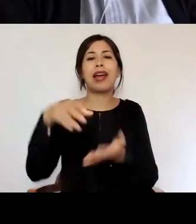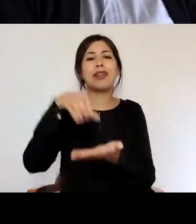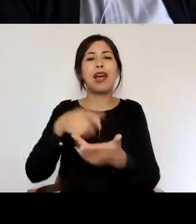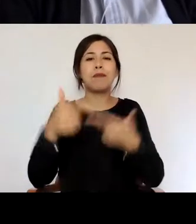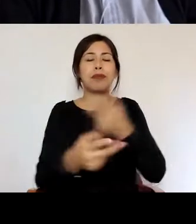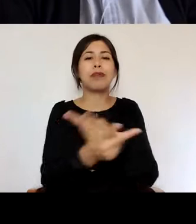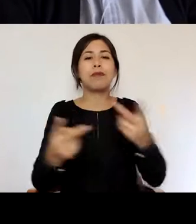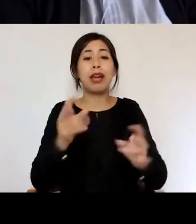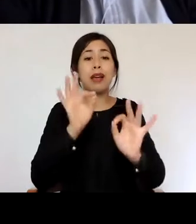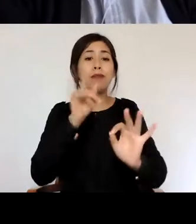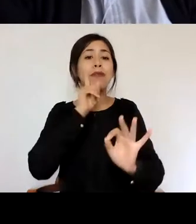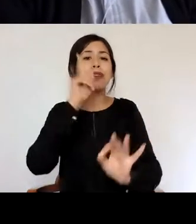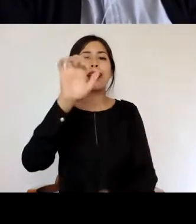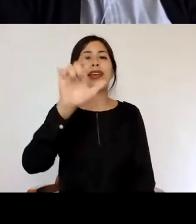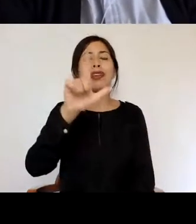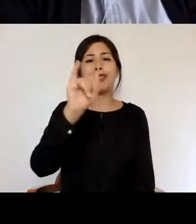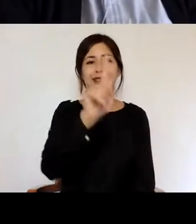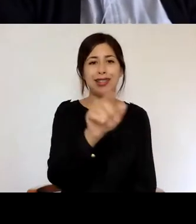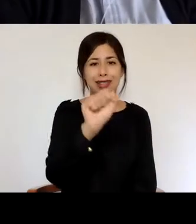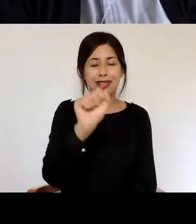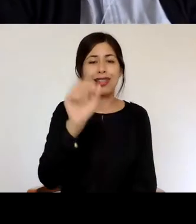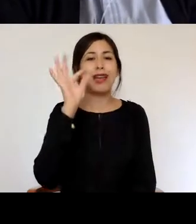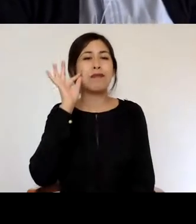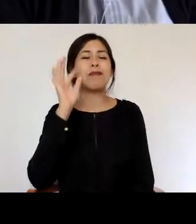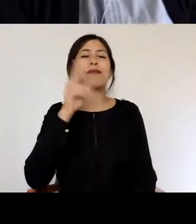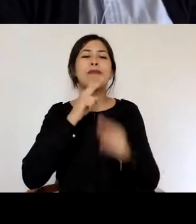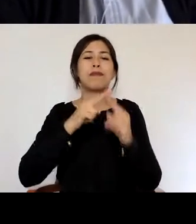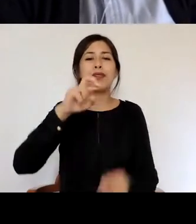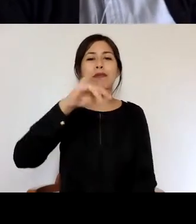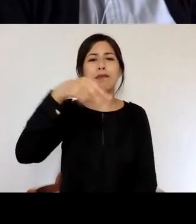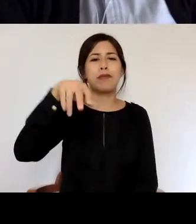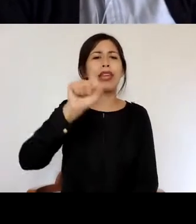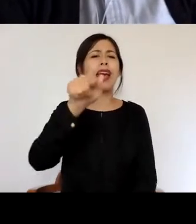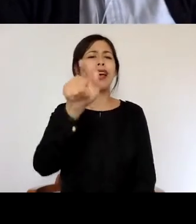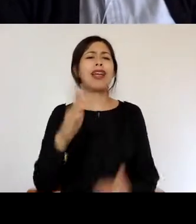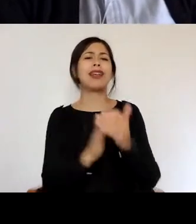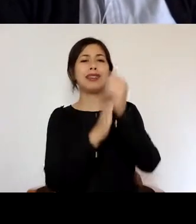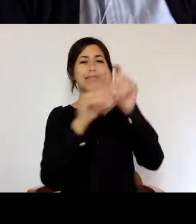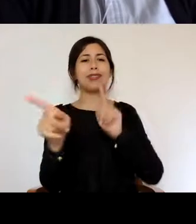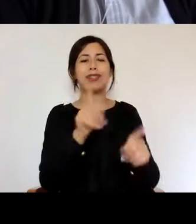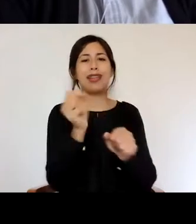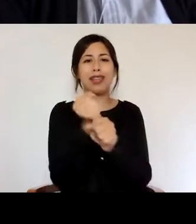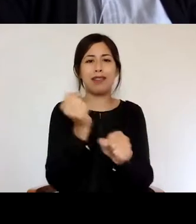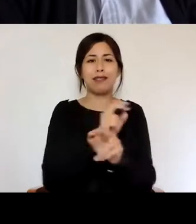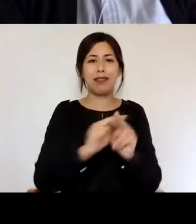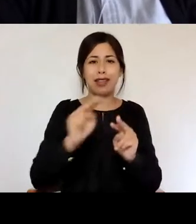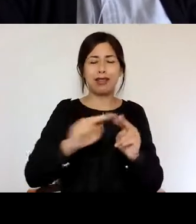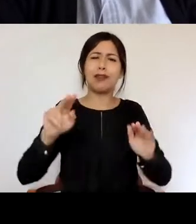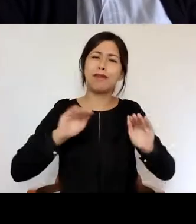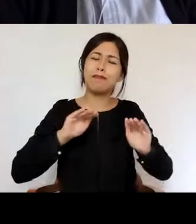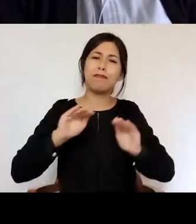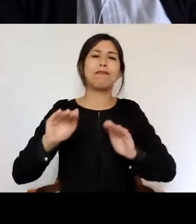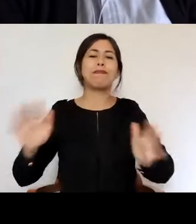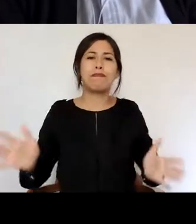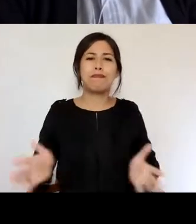a Elisa Piña que lidera ese trabajo tremendo que hacen y los empuja los apoya los ayuda a